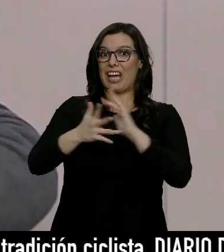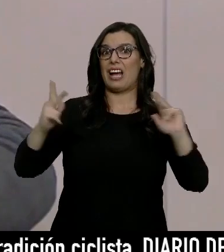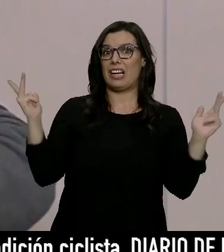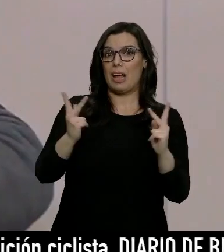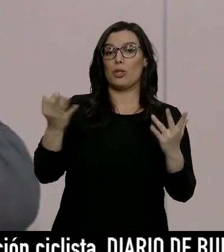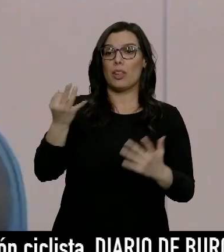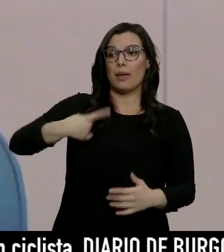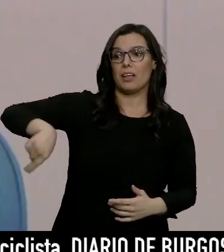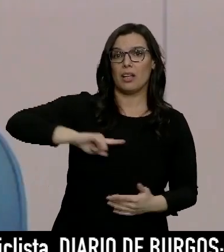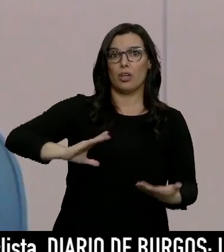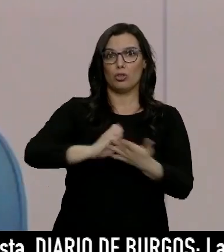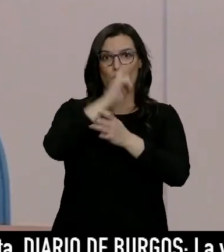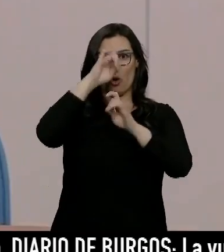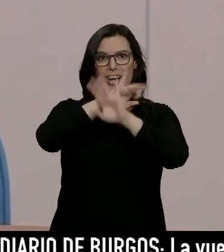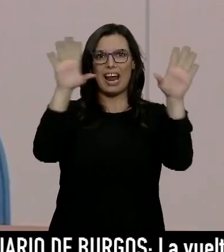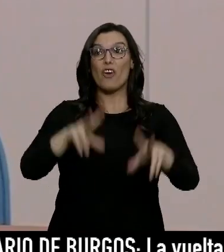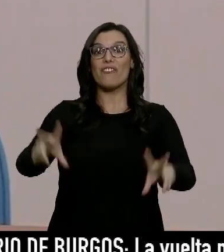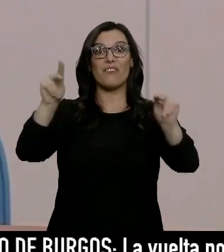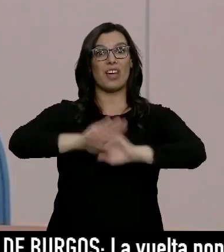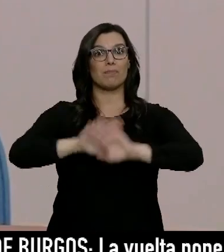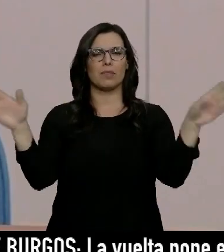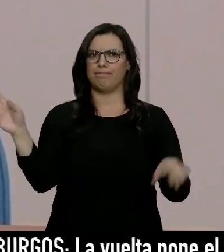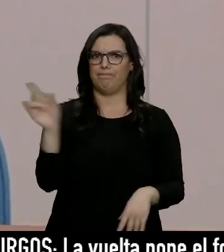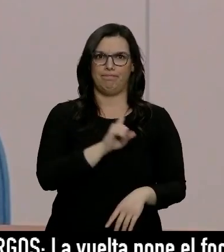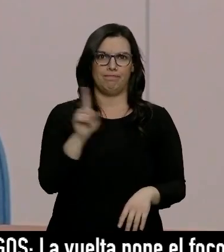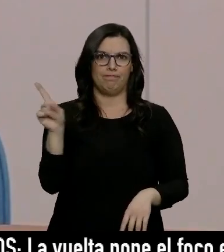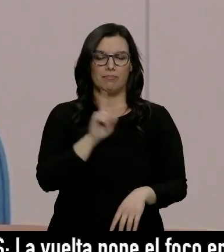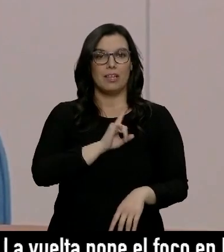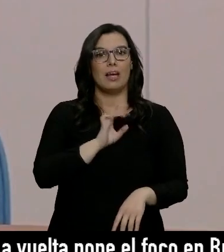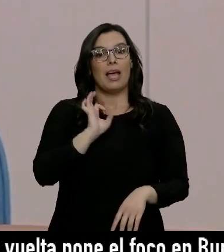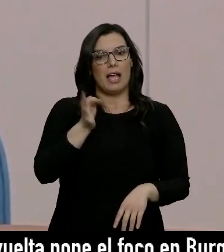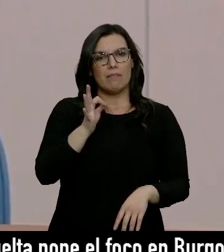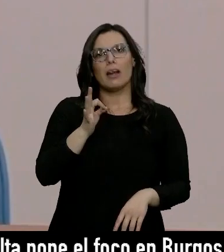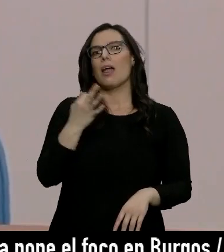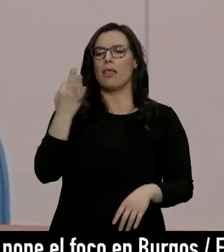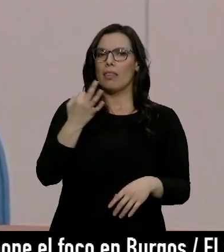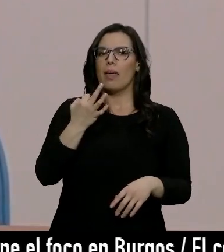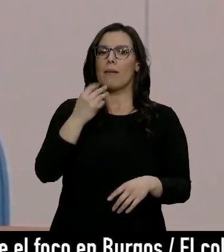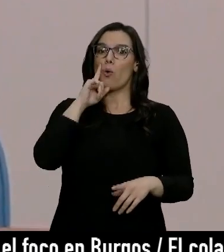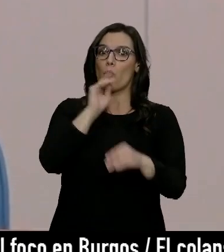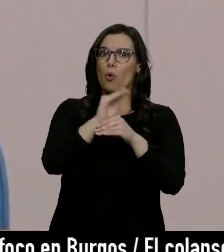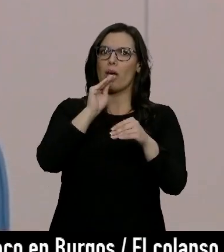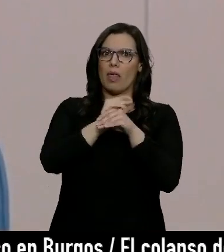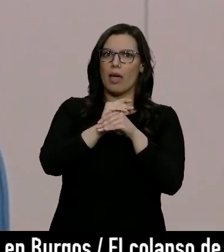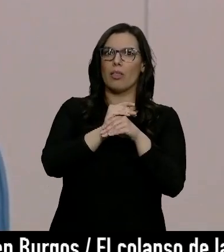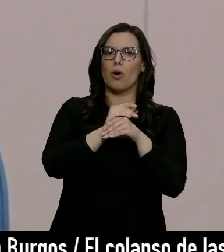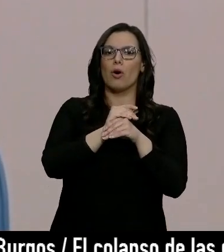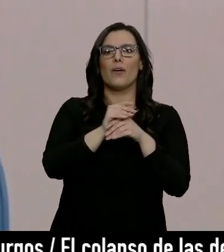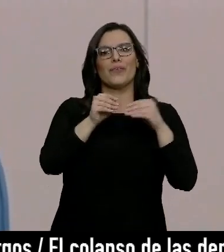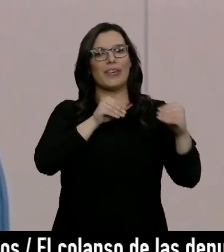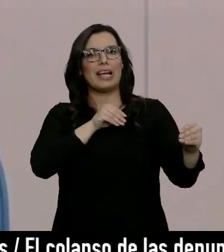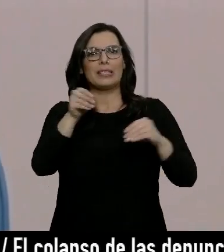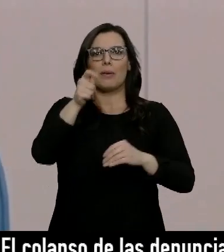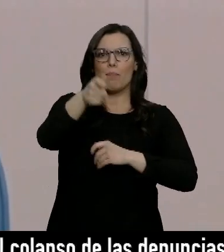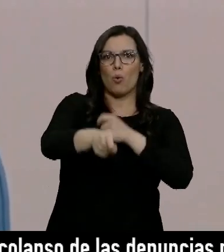tener todos muy claro que esto no se ha acabado. Si bien es cierto que se tiene que descender muy despacio y con mucho cuidado, también es cierto que en algunas